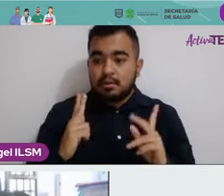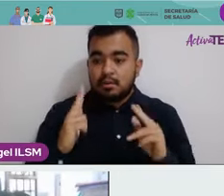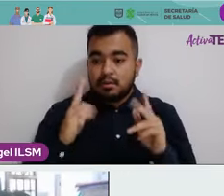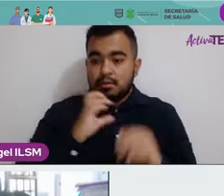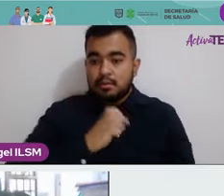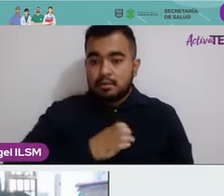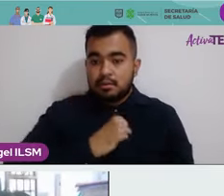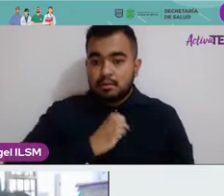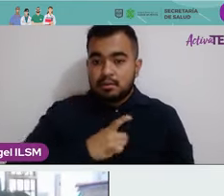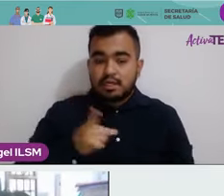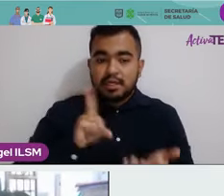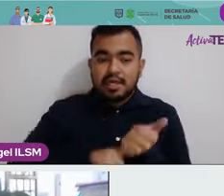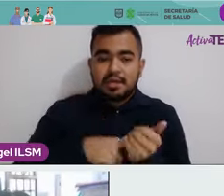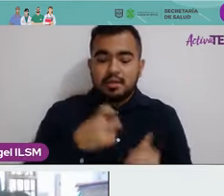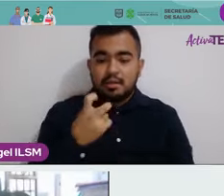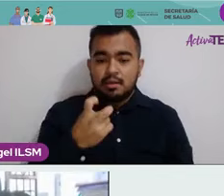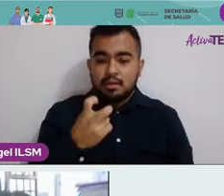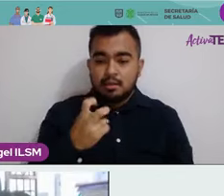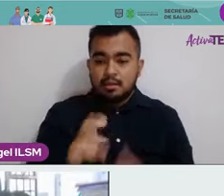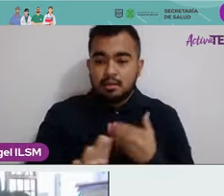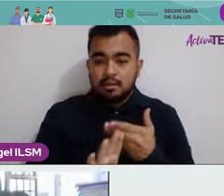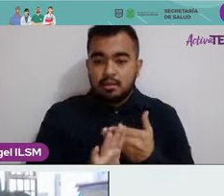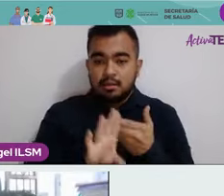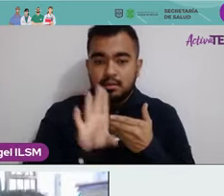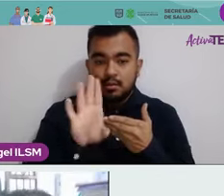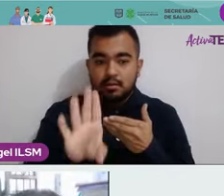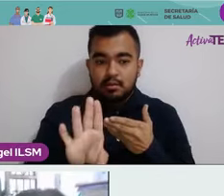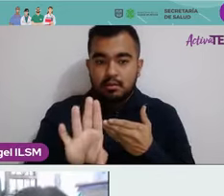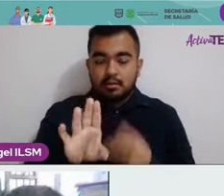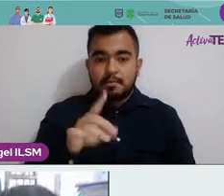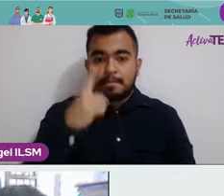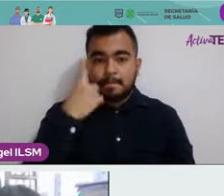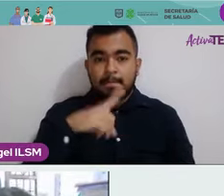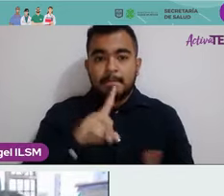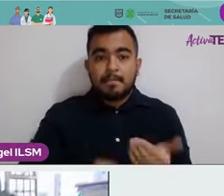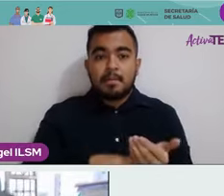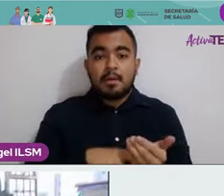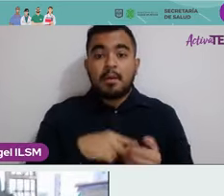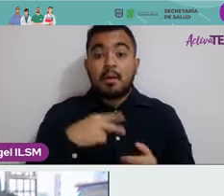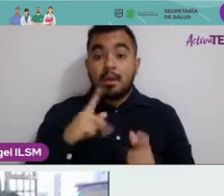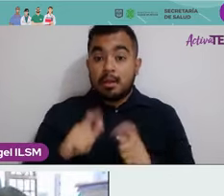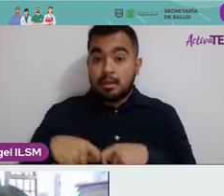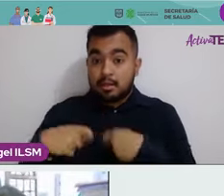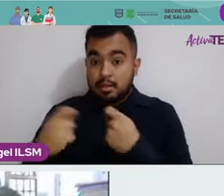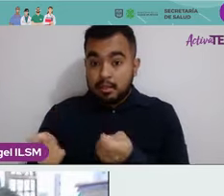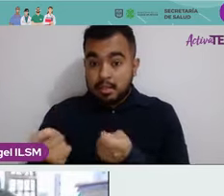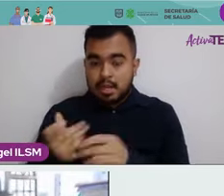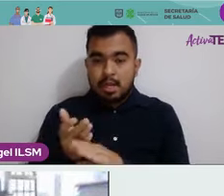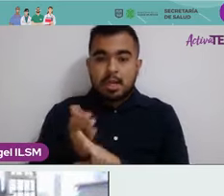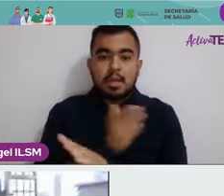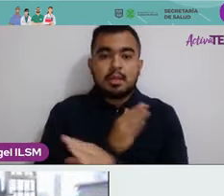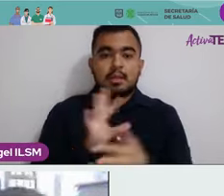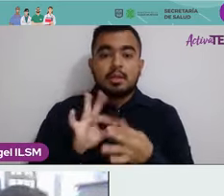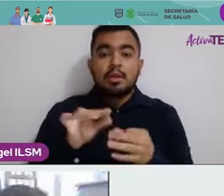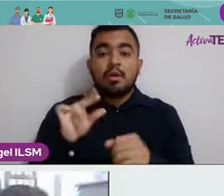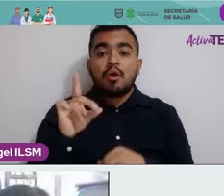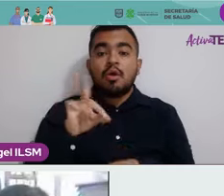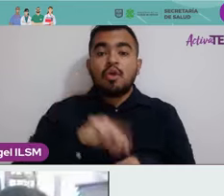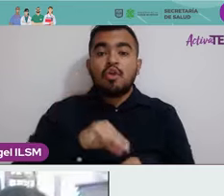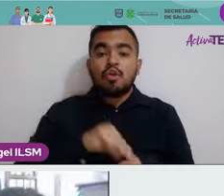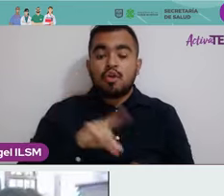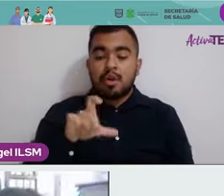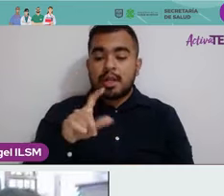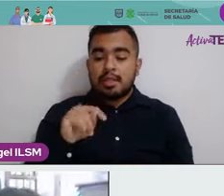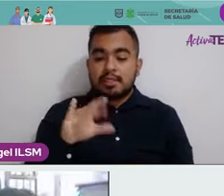uterino y mamario, prevención y atención. Antes de ceder el uso de la voz a nuestra invitada, la doctora Carolina Leticia González